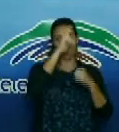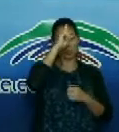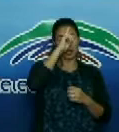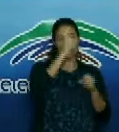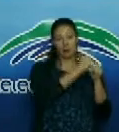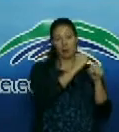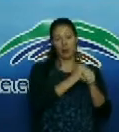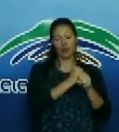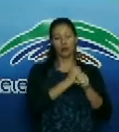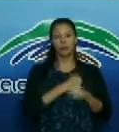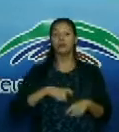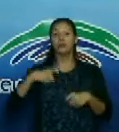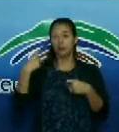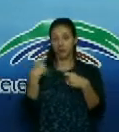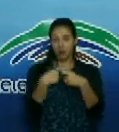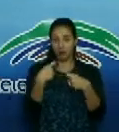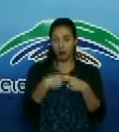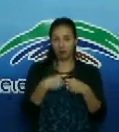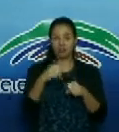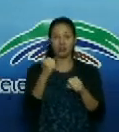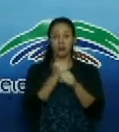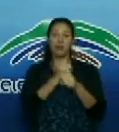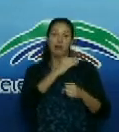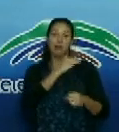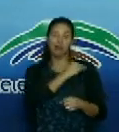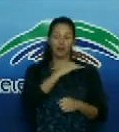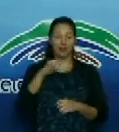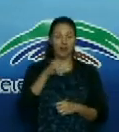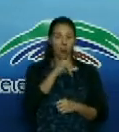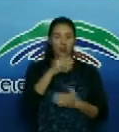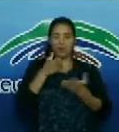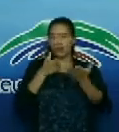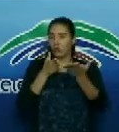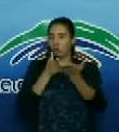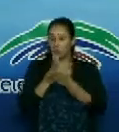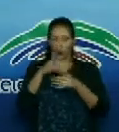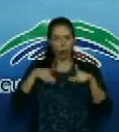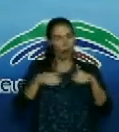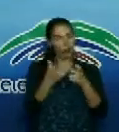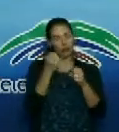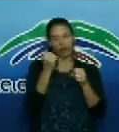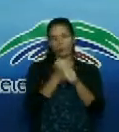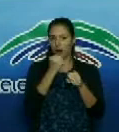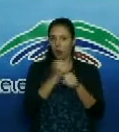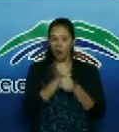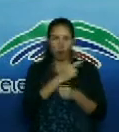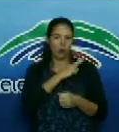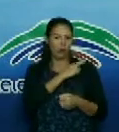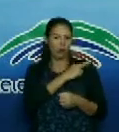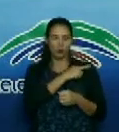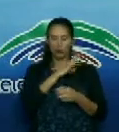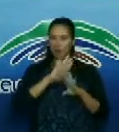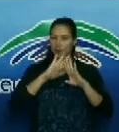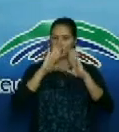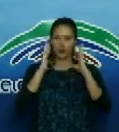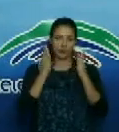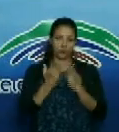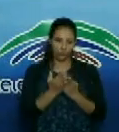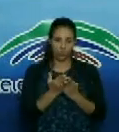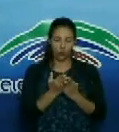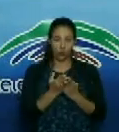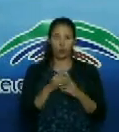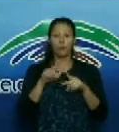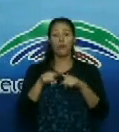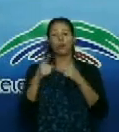oficial de las Fuerzas Armadas continuó cumpliendo con su deber y con su responsabilidad de oficial, de